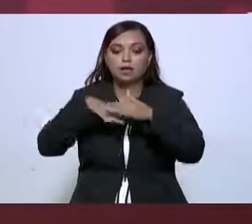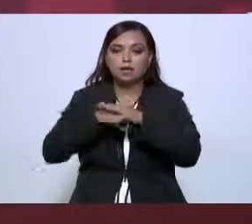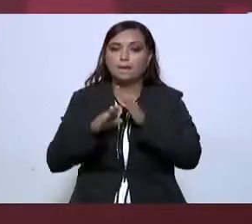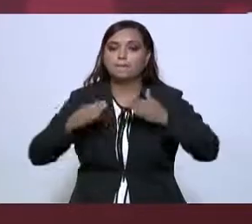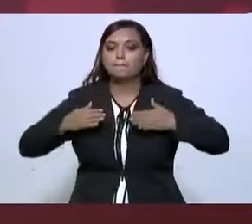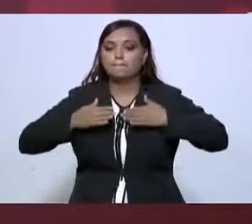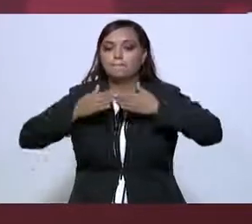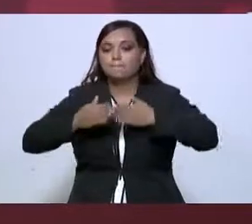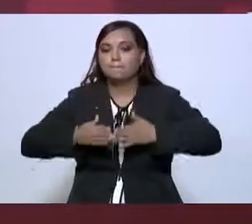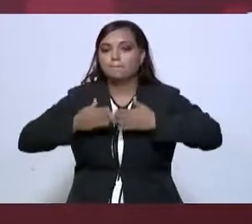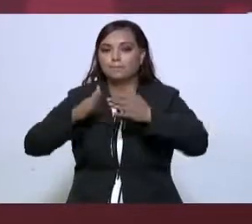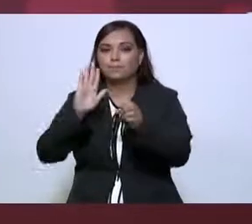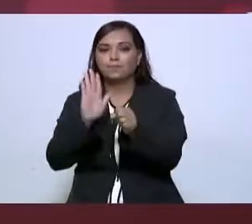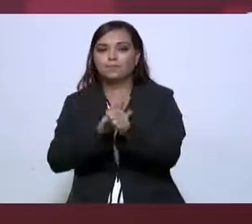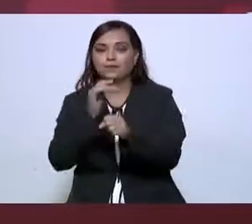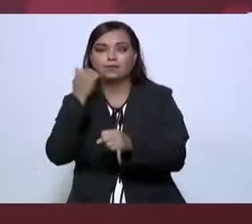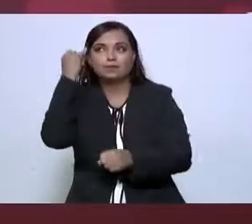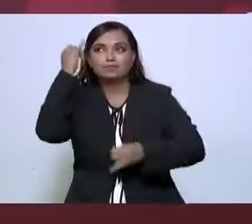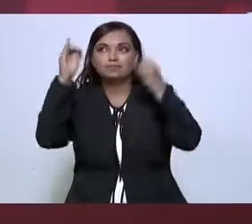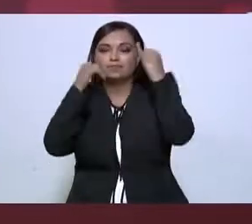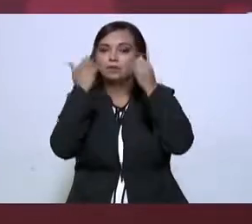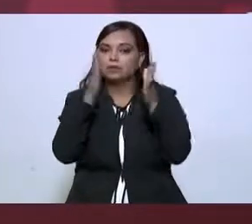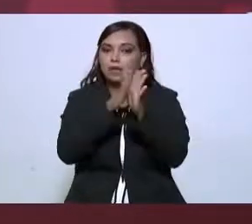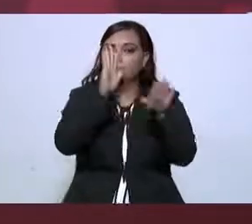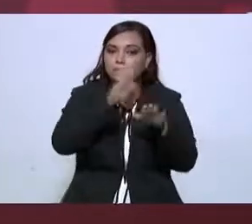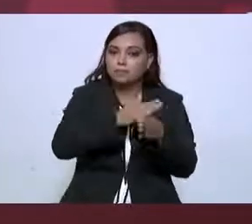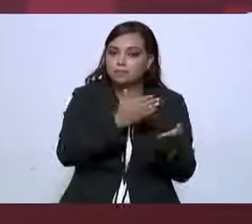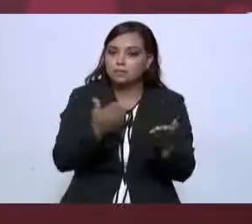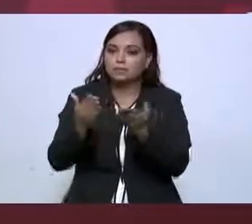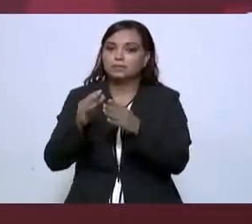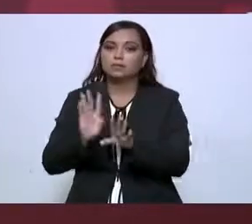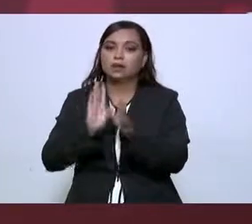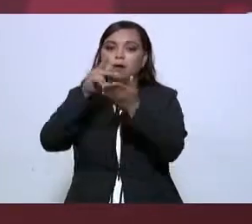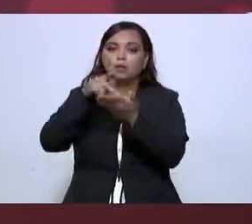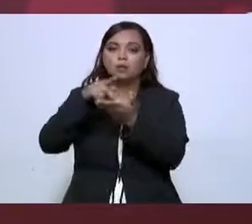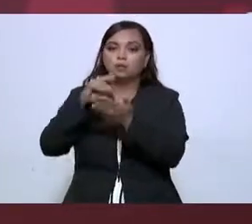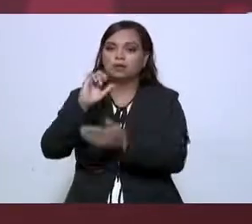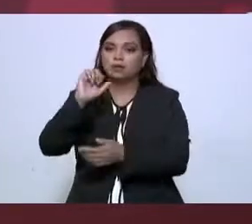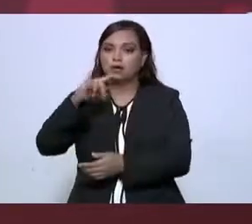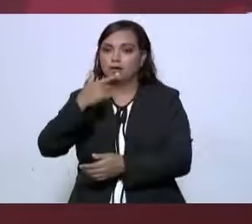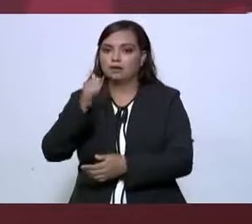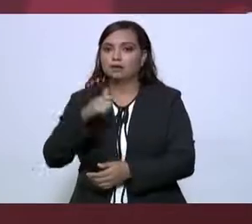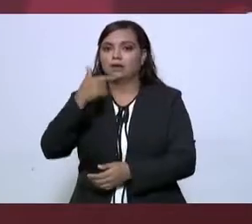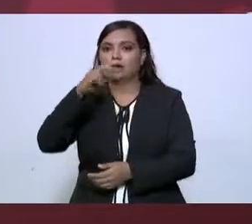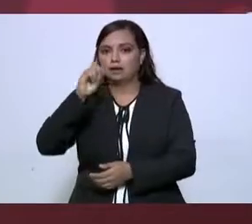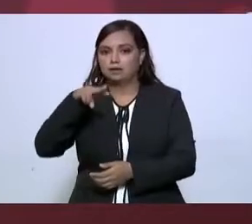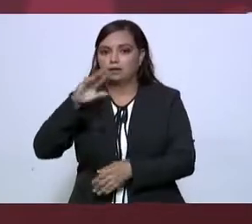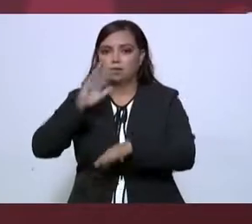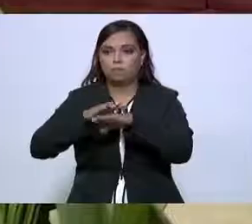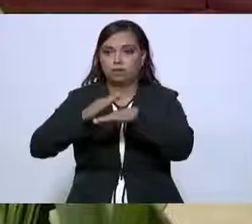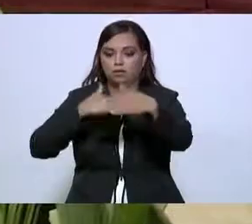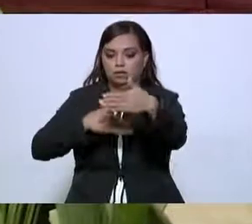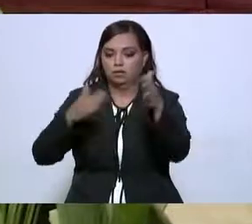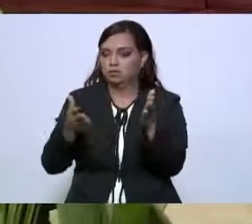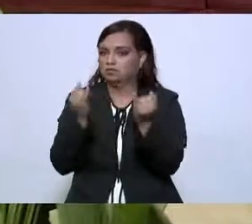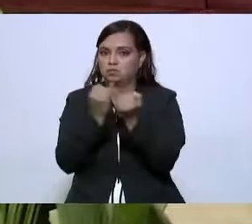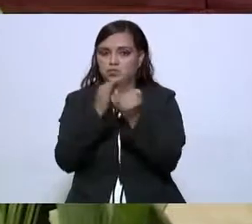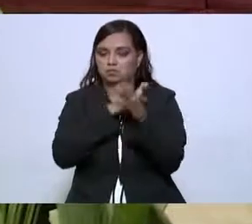porque la idea es llevar carga tanto de granel como de líquidos, incluso contenedores. La que sigue, por favor.